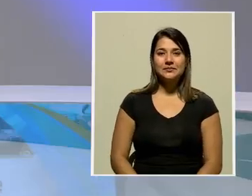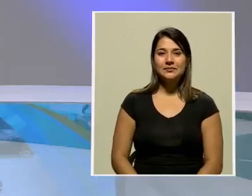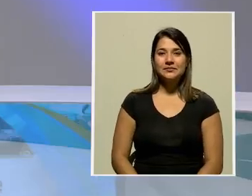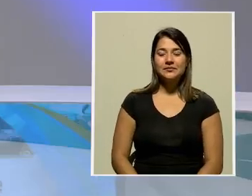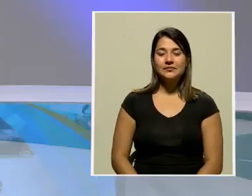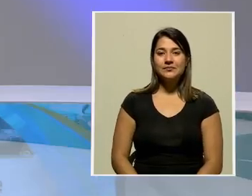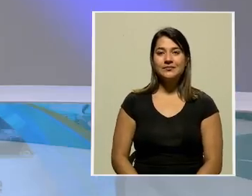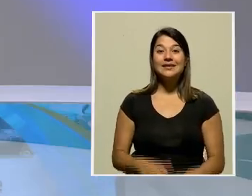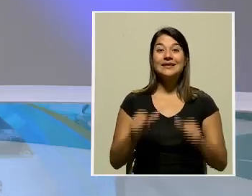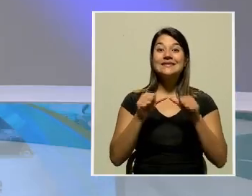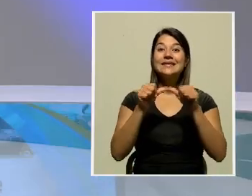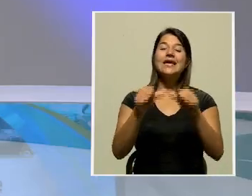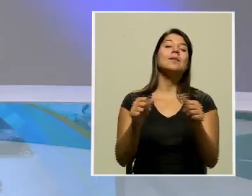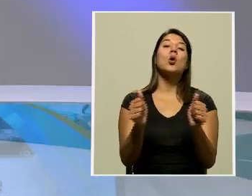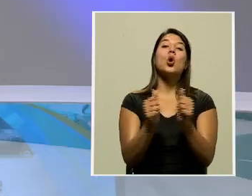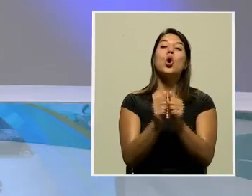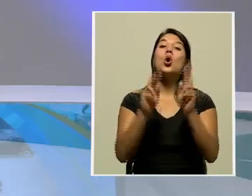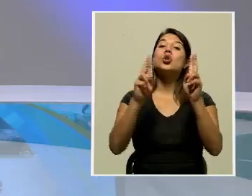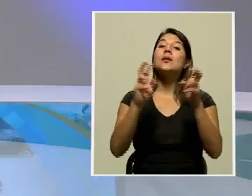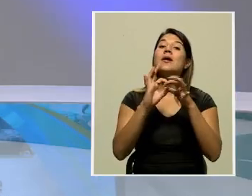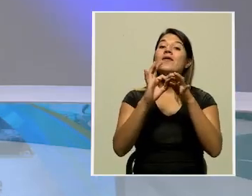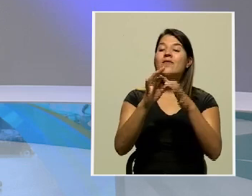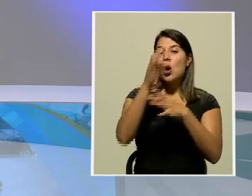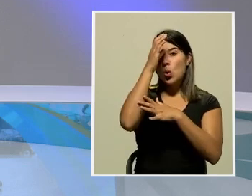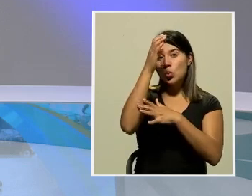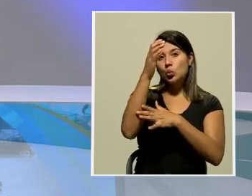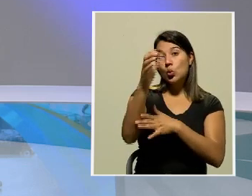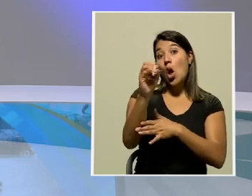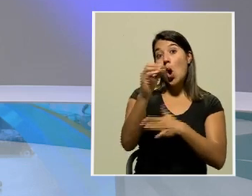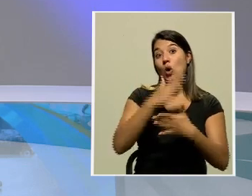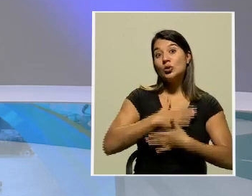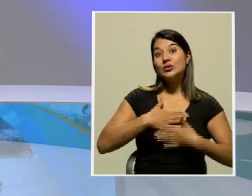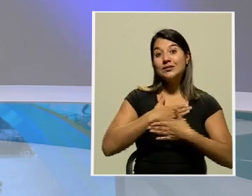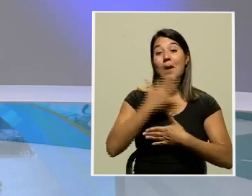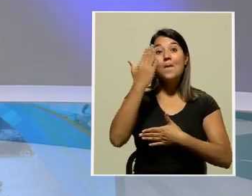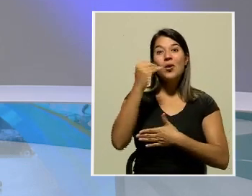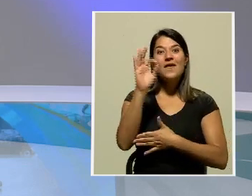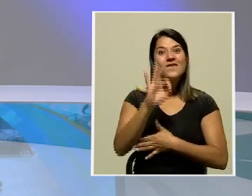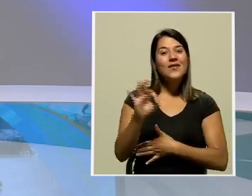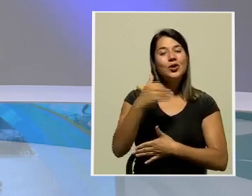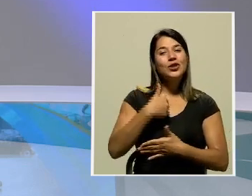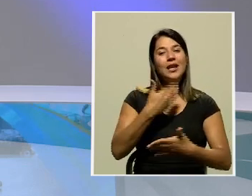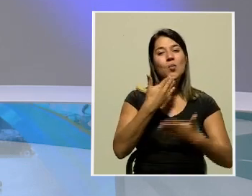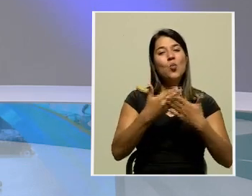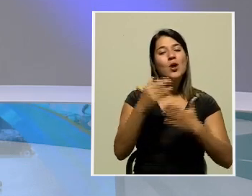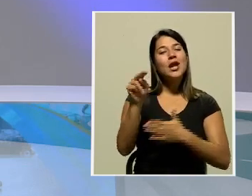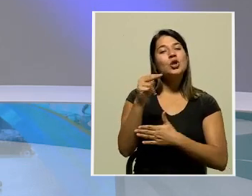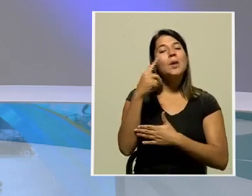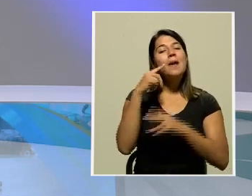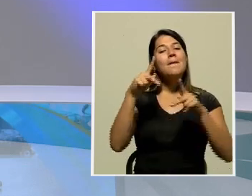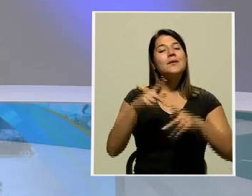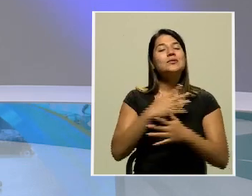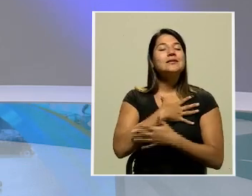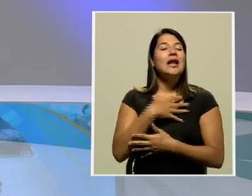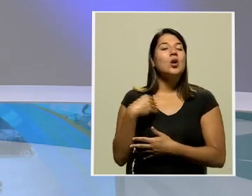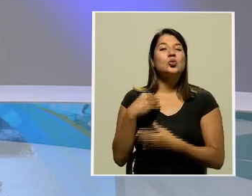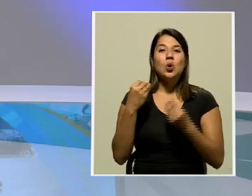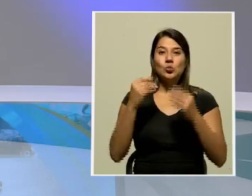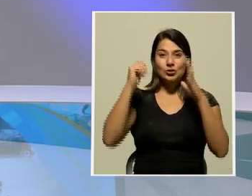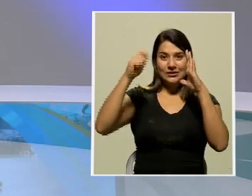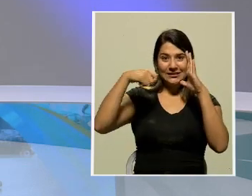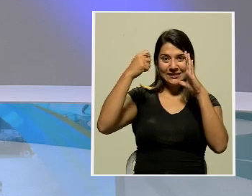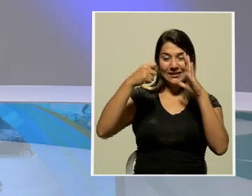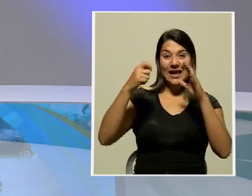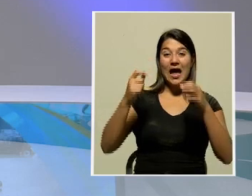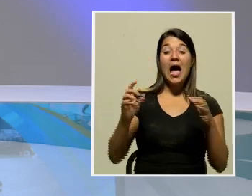Y continuamos con temas de cultura o entretenimiento y es que Ferro trae buenas noticias para los amantes interesados del cine. La